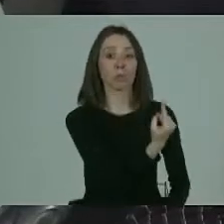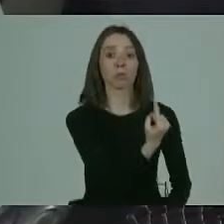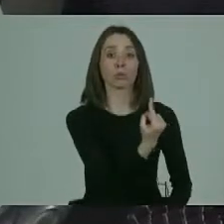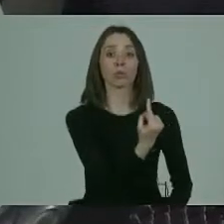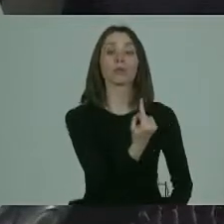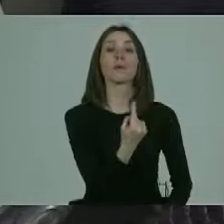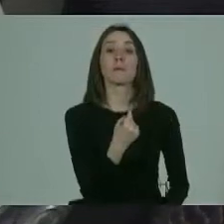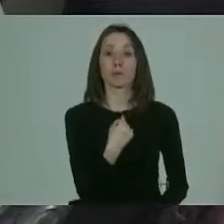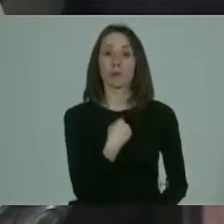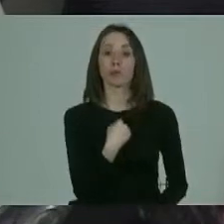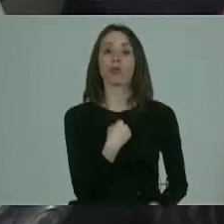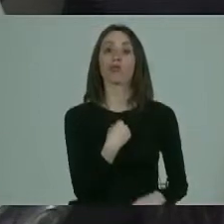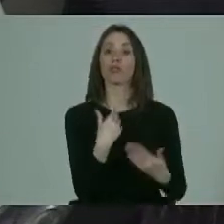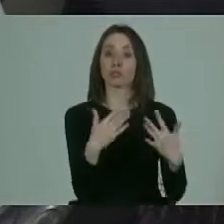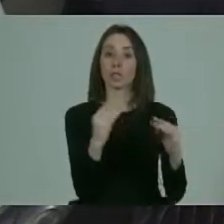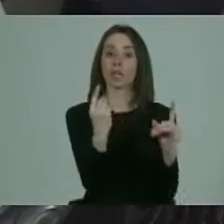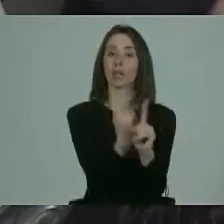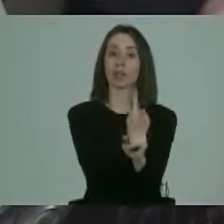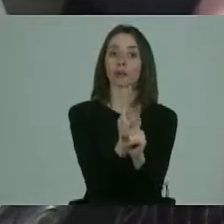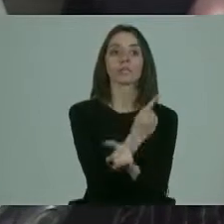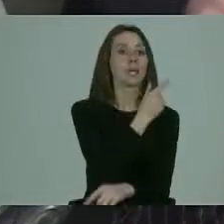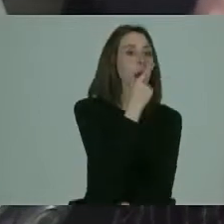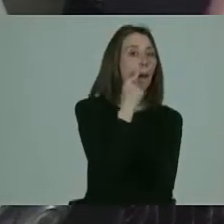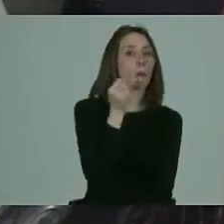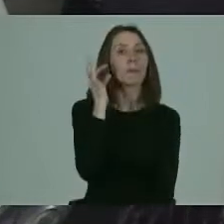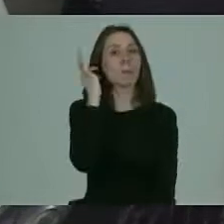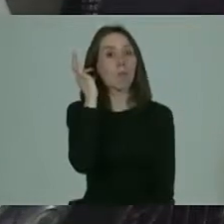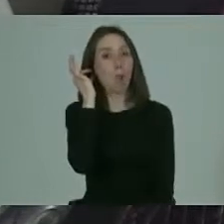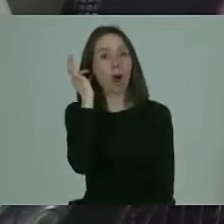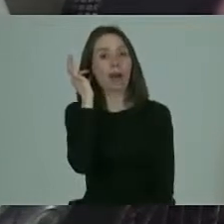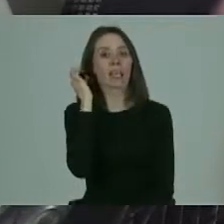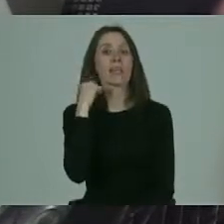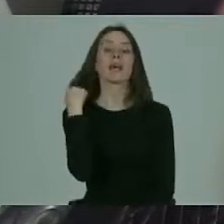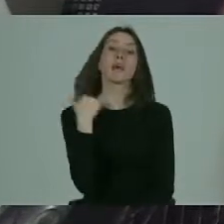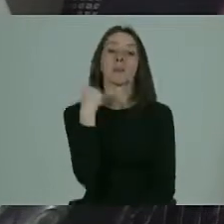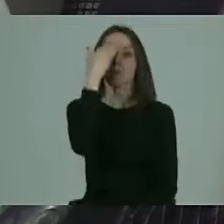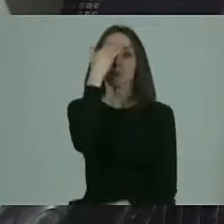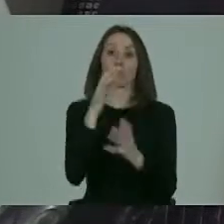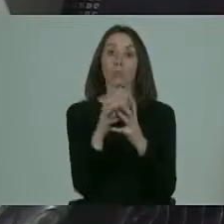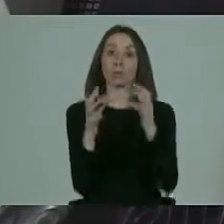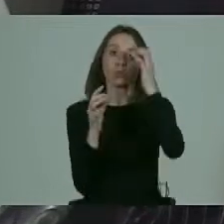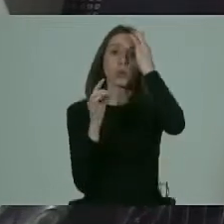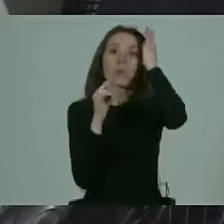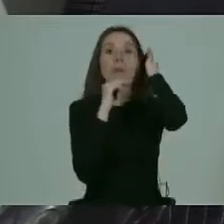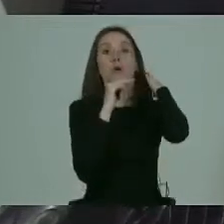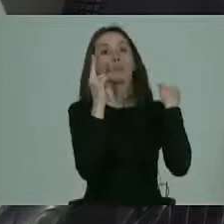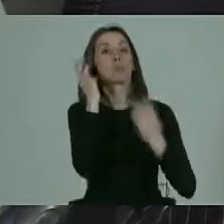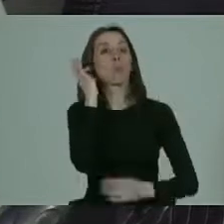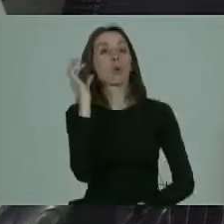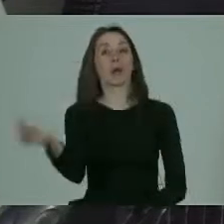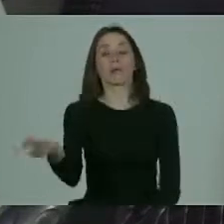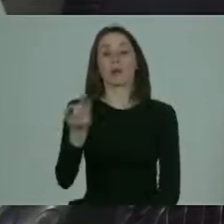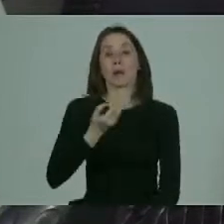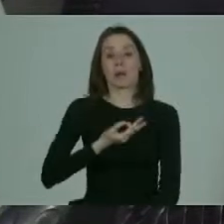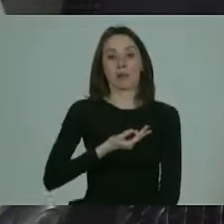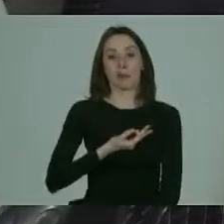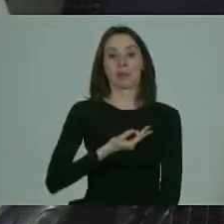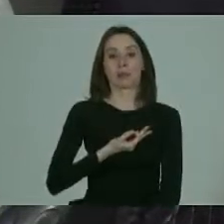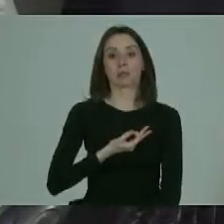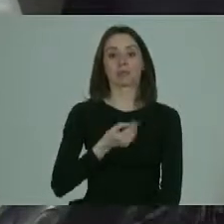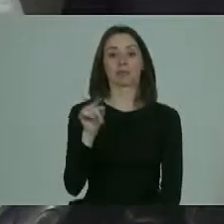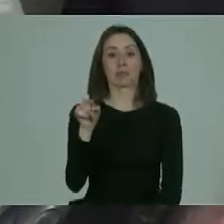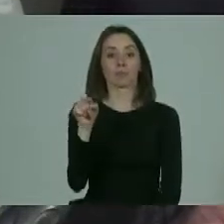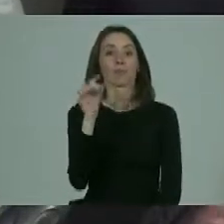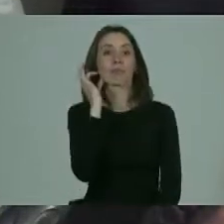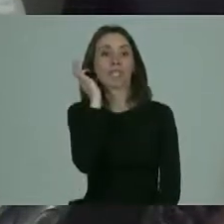He tenido oportunidad de conversar con hombres y mujeres y por eso me preocupa tanto. Por ejemplo, una mujer me decía que a